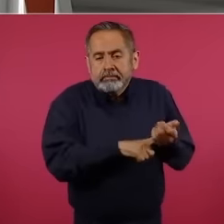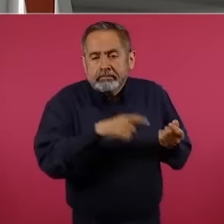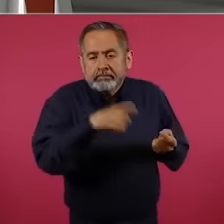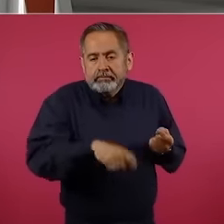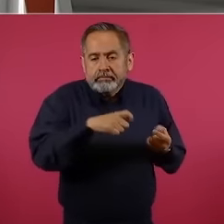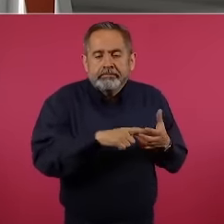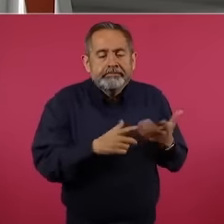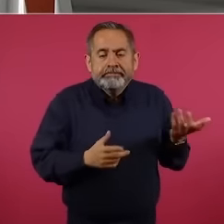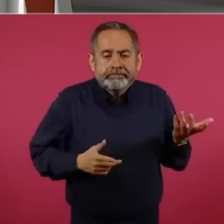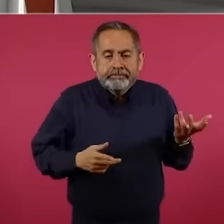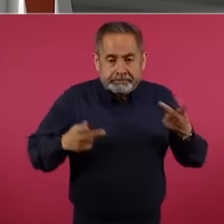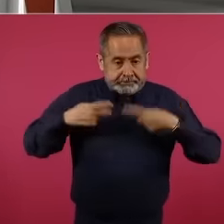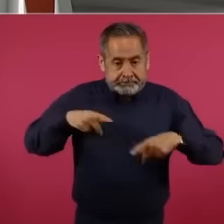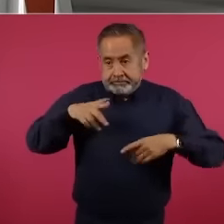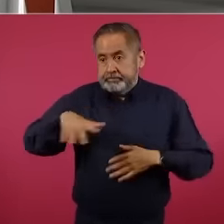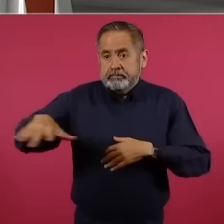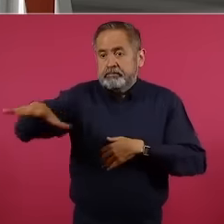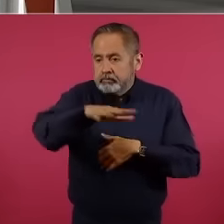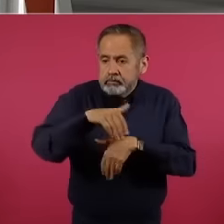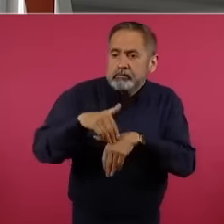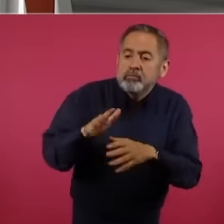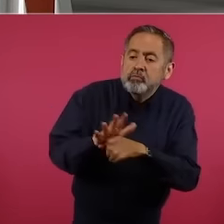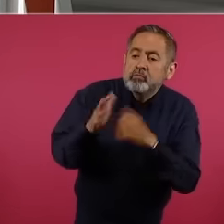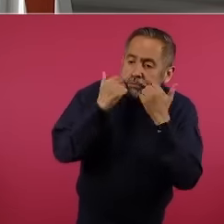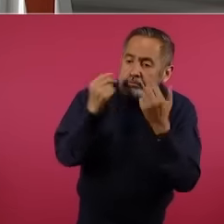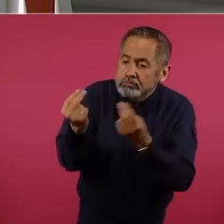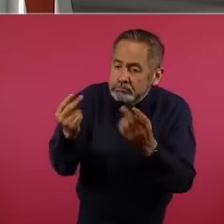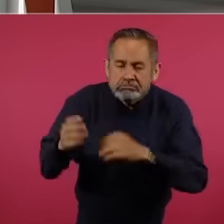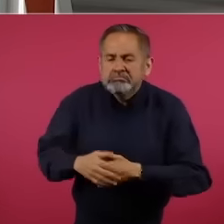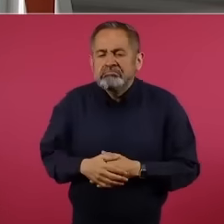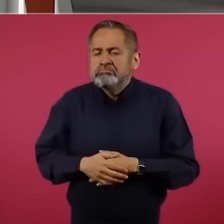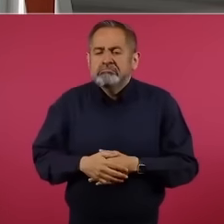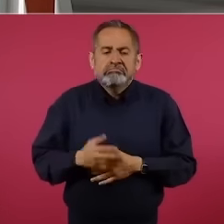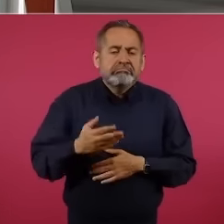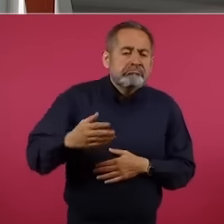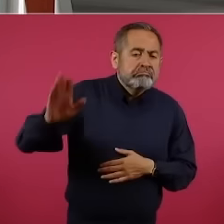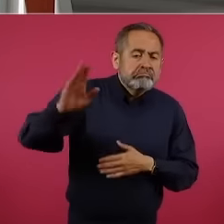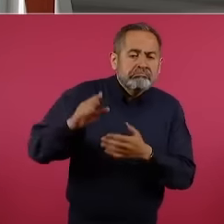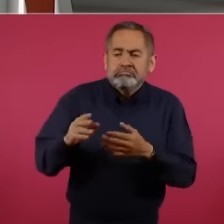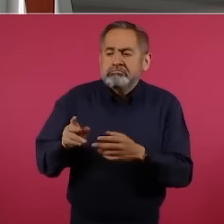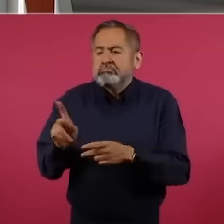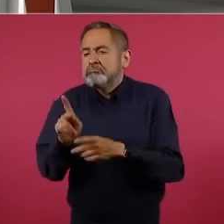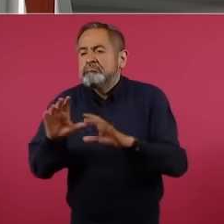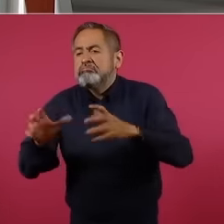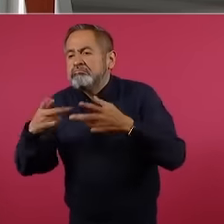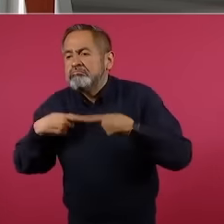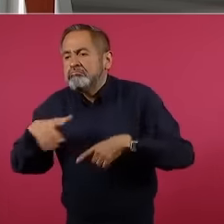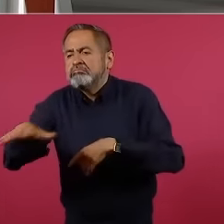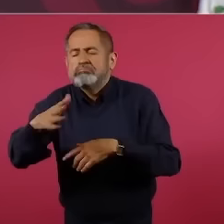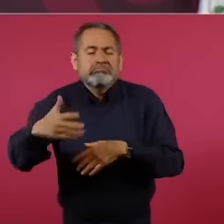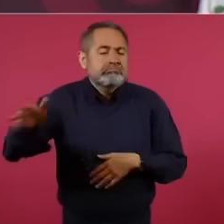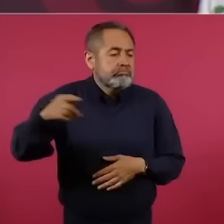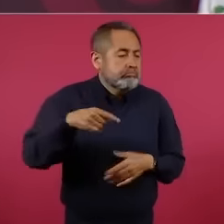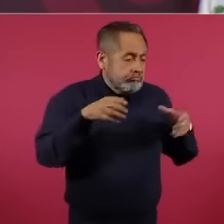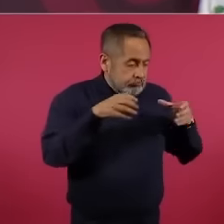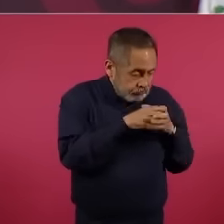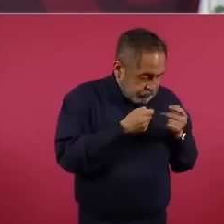eran los ciudadanos, no era el pueblo, mandaba una minoría.